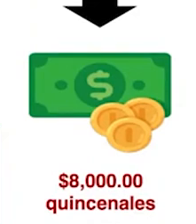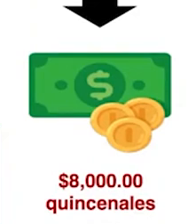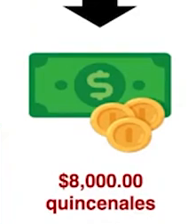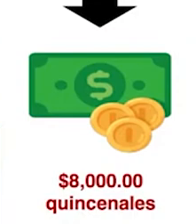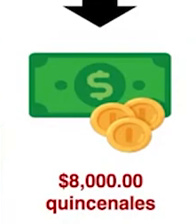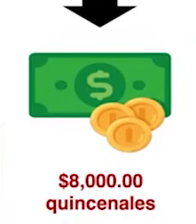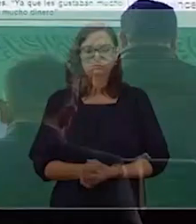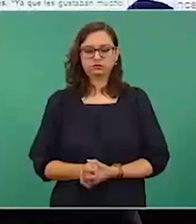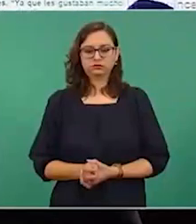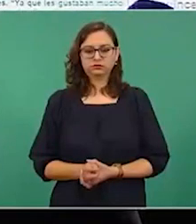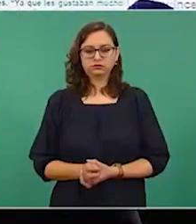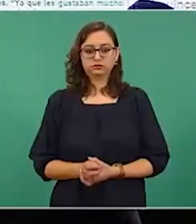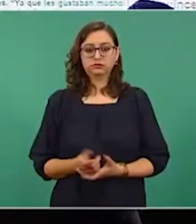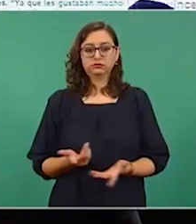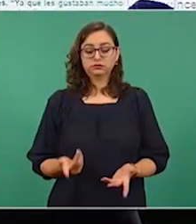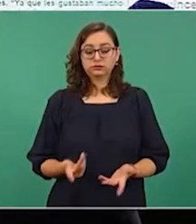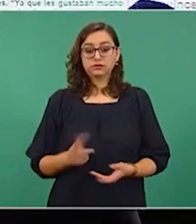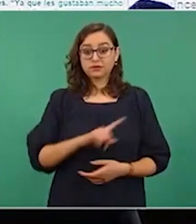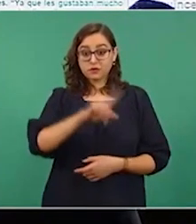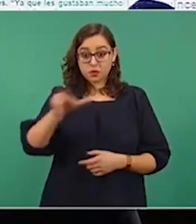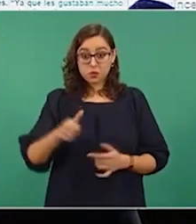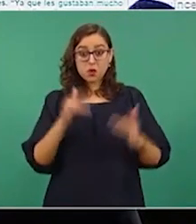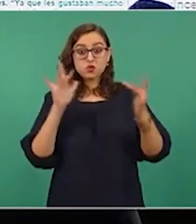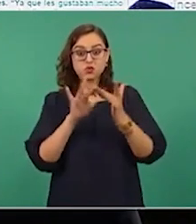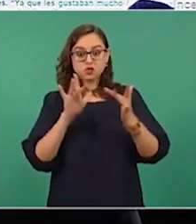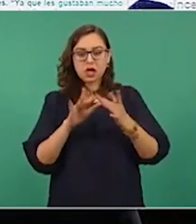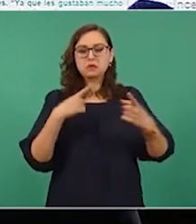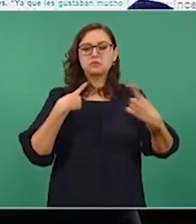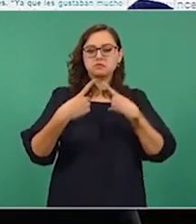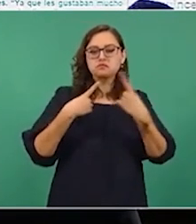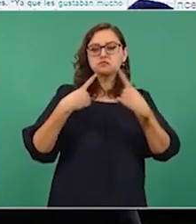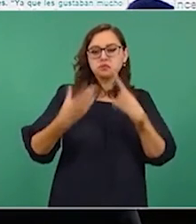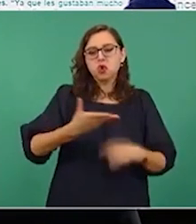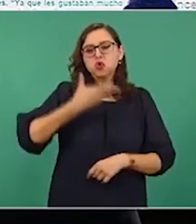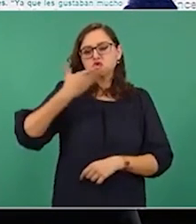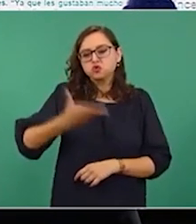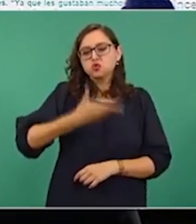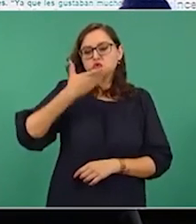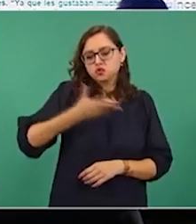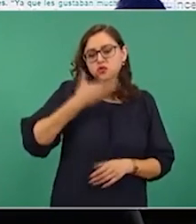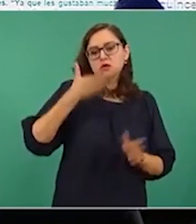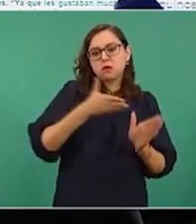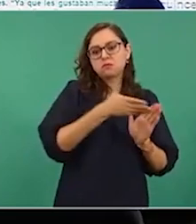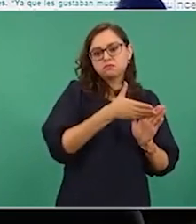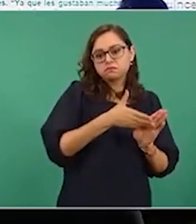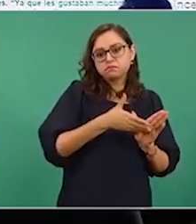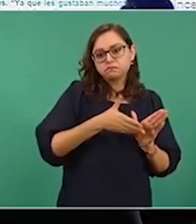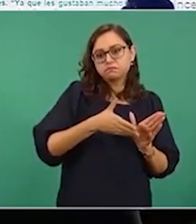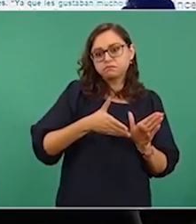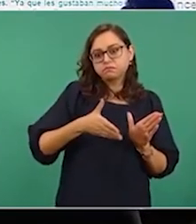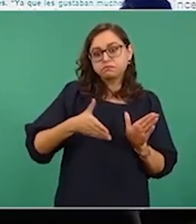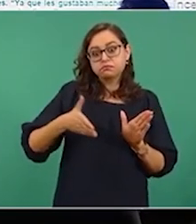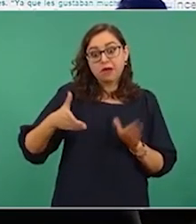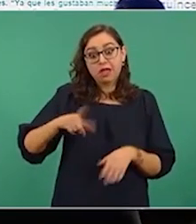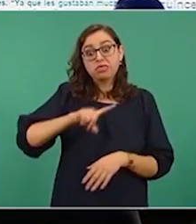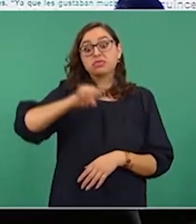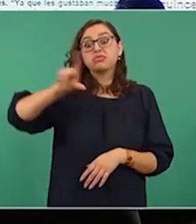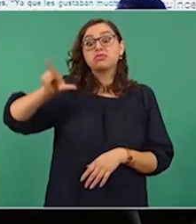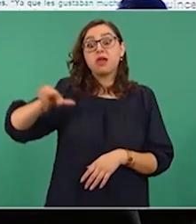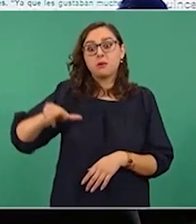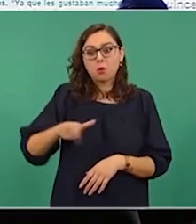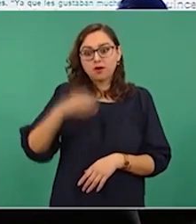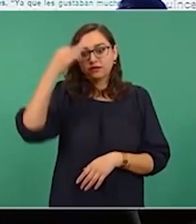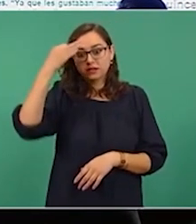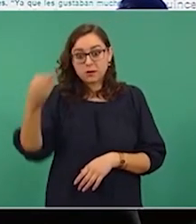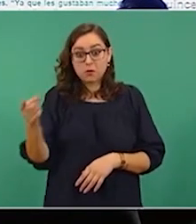trabajar en Monterrey para permanecer en un cerro checando frecuencias de radio y avisar si